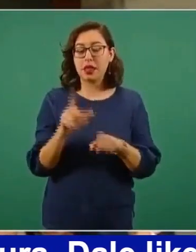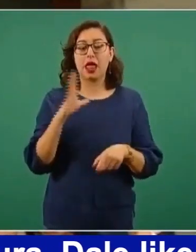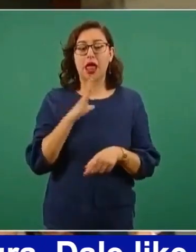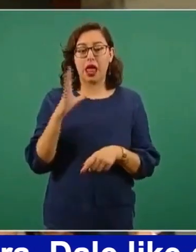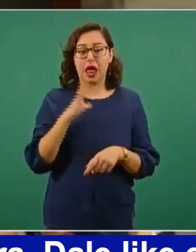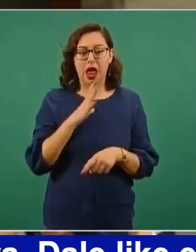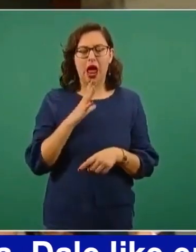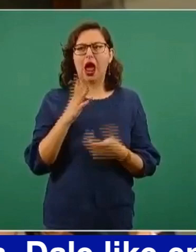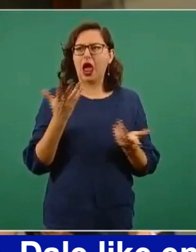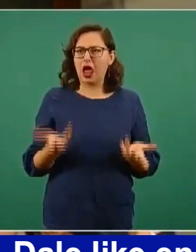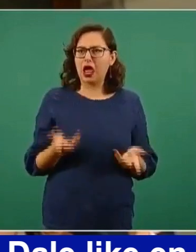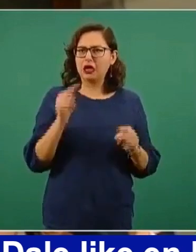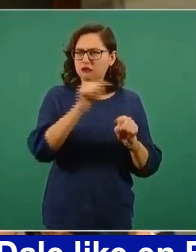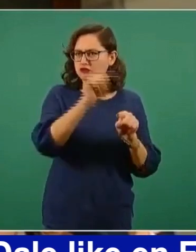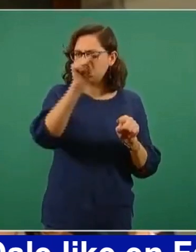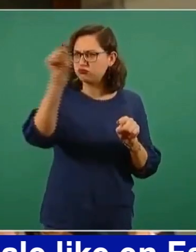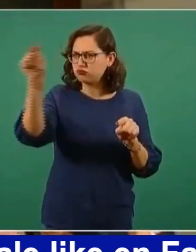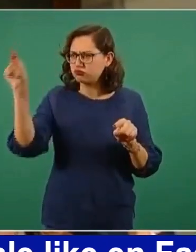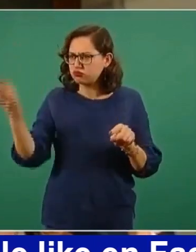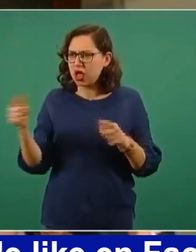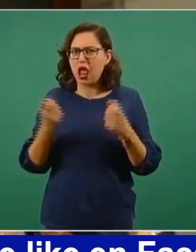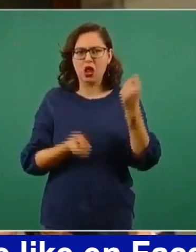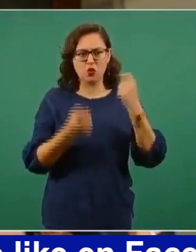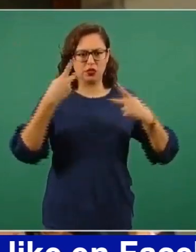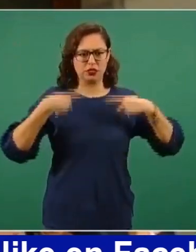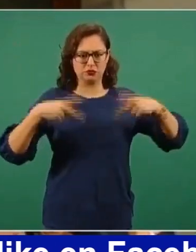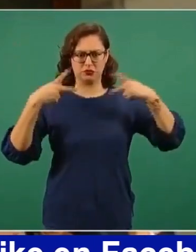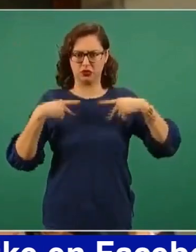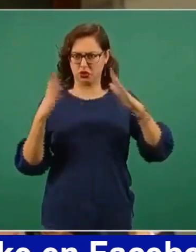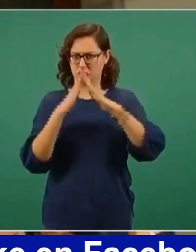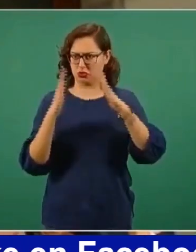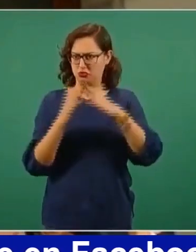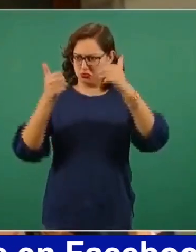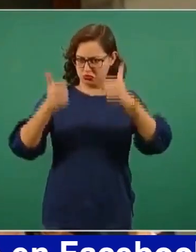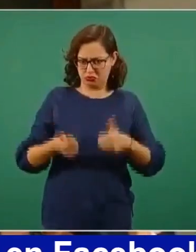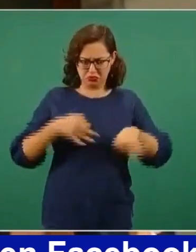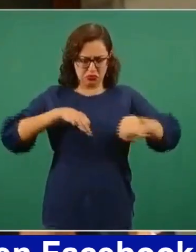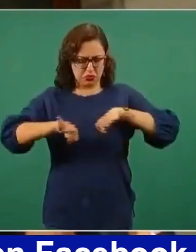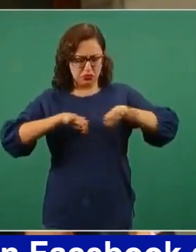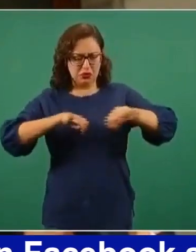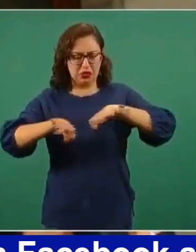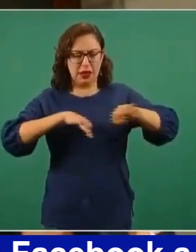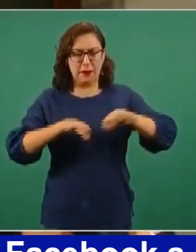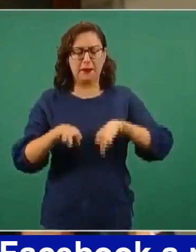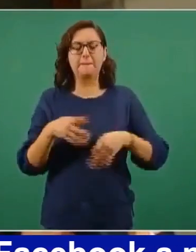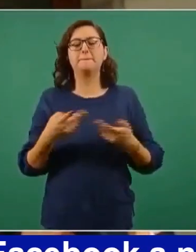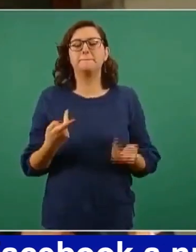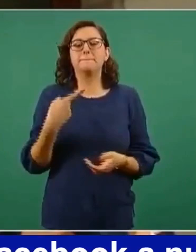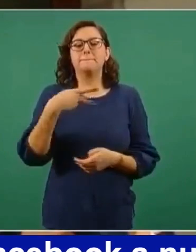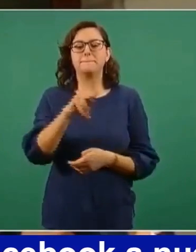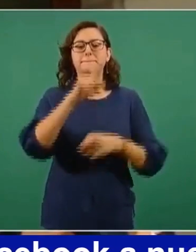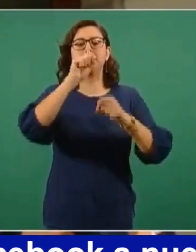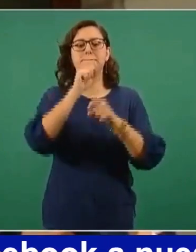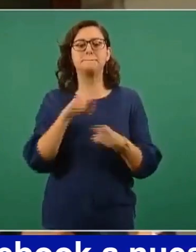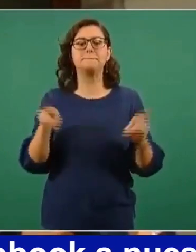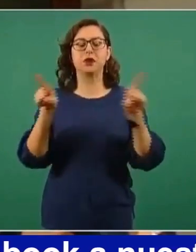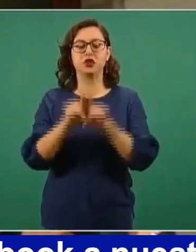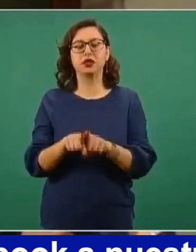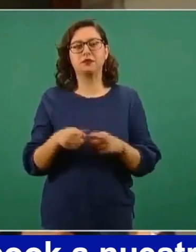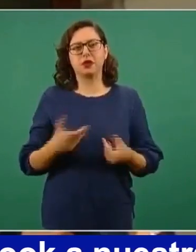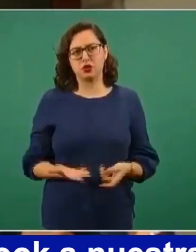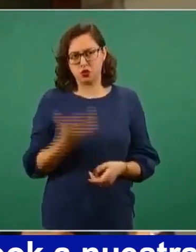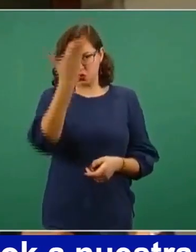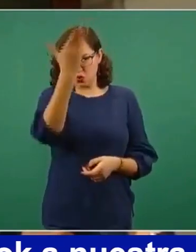Condesa, Román Horta, haciendo home office durante la pandemia. Pero también voy a escribir un perfil de usted.